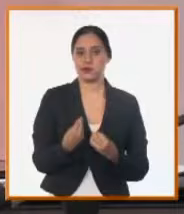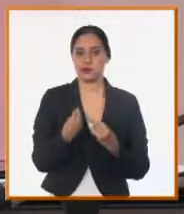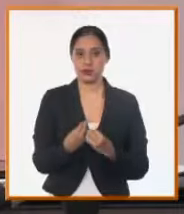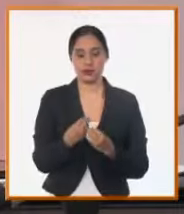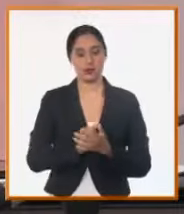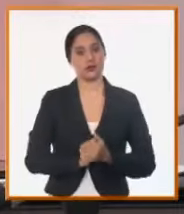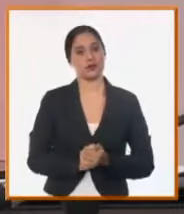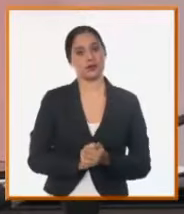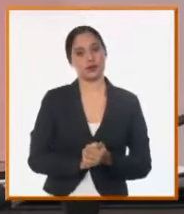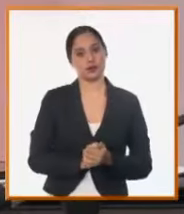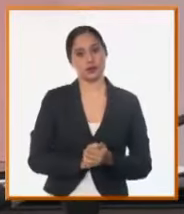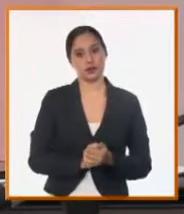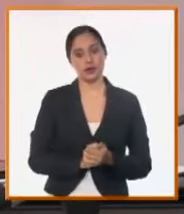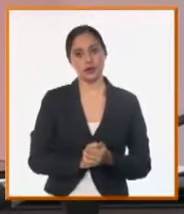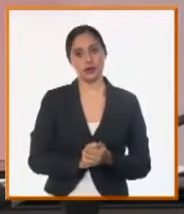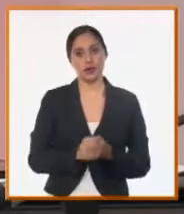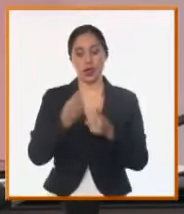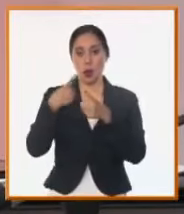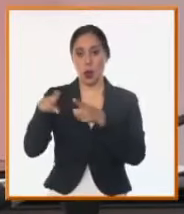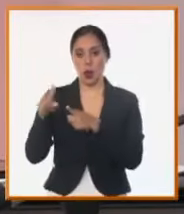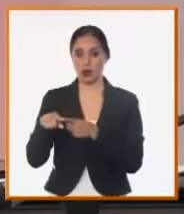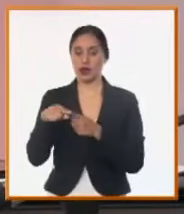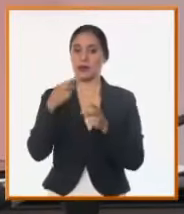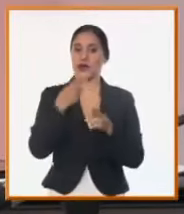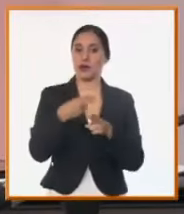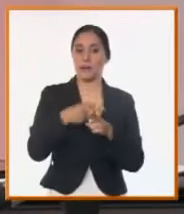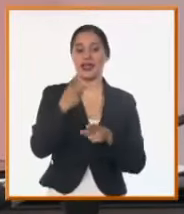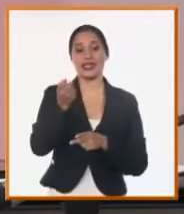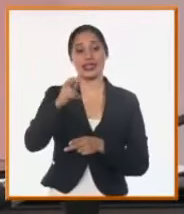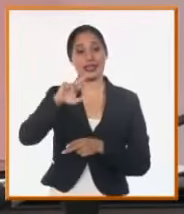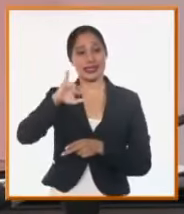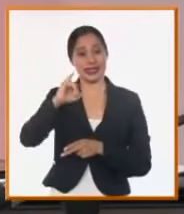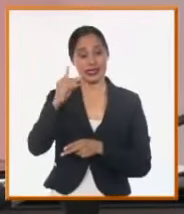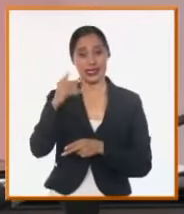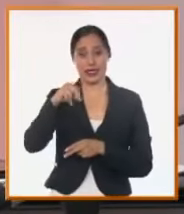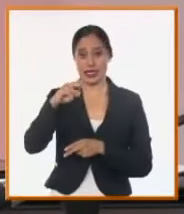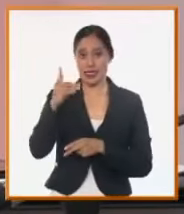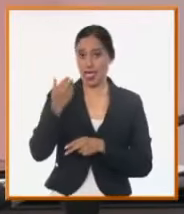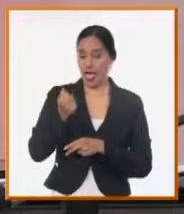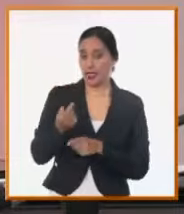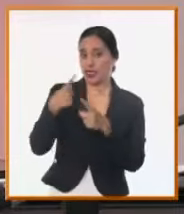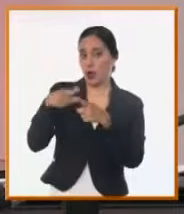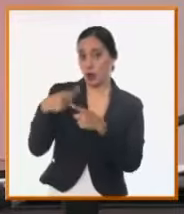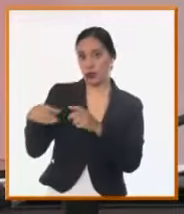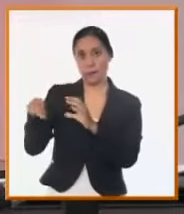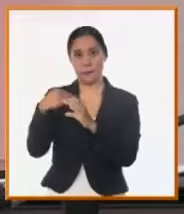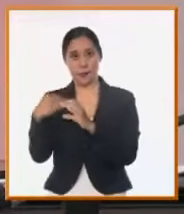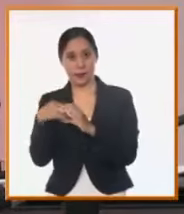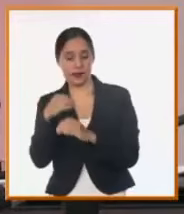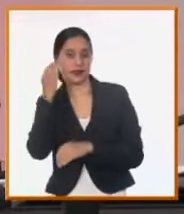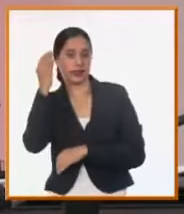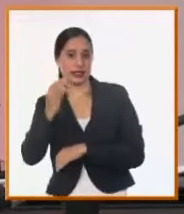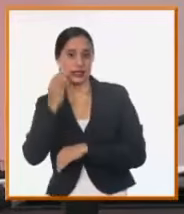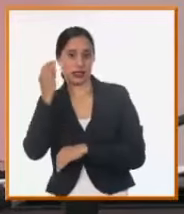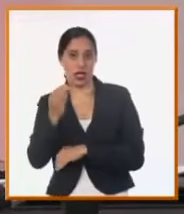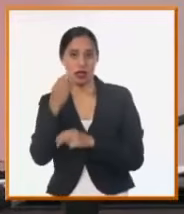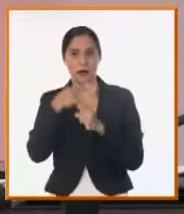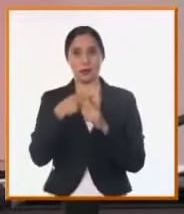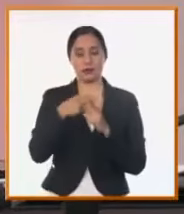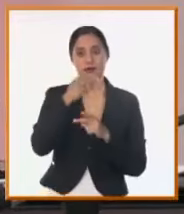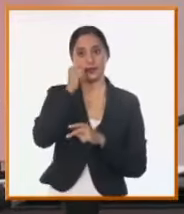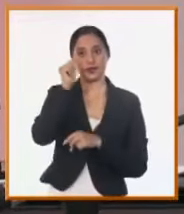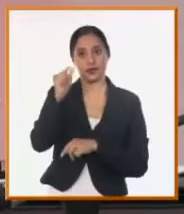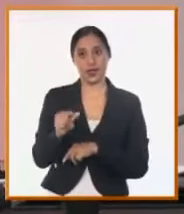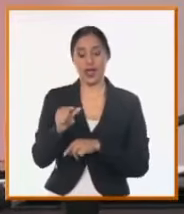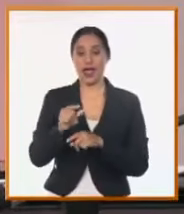desde Trinidad, entre los que han escrito, se encuentra Jullier, quien dice, no todo es